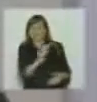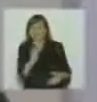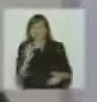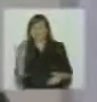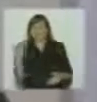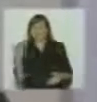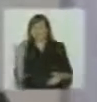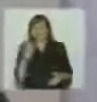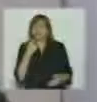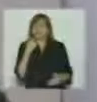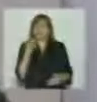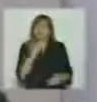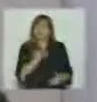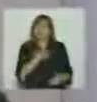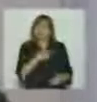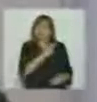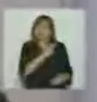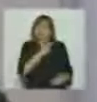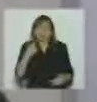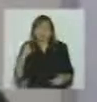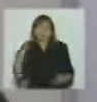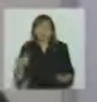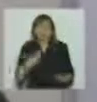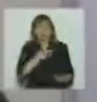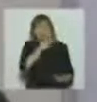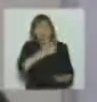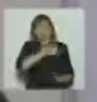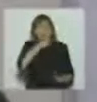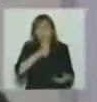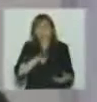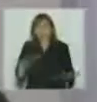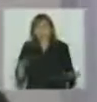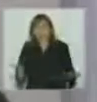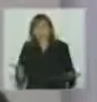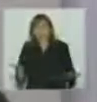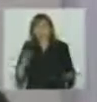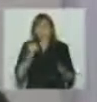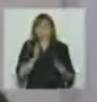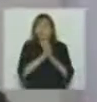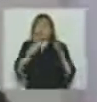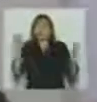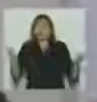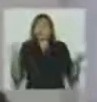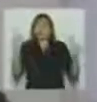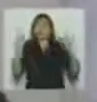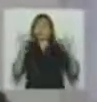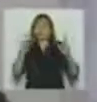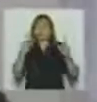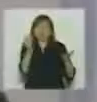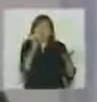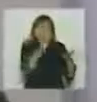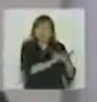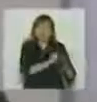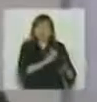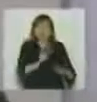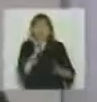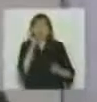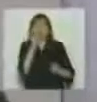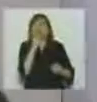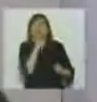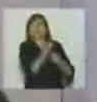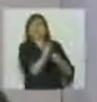que nadie o por lo menos algunos medios no registren estas cosas y solamente critiquen